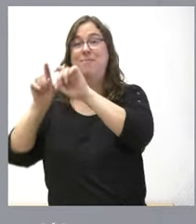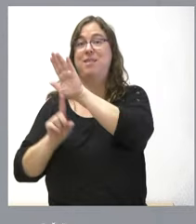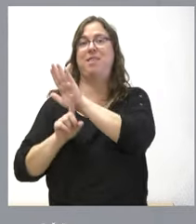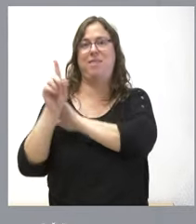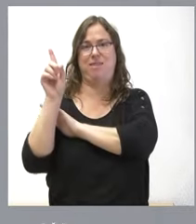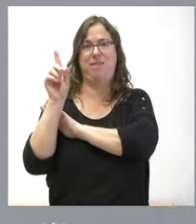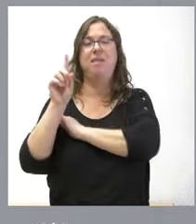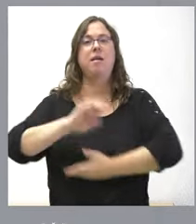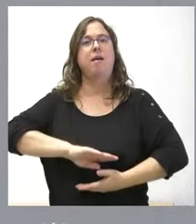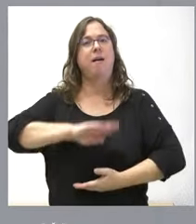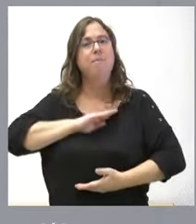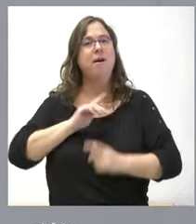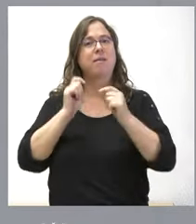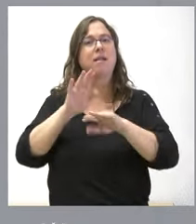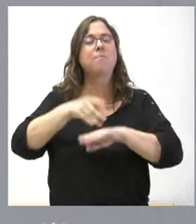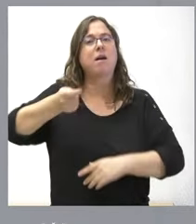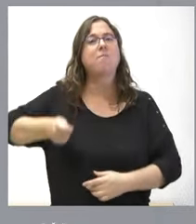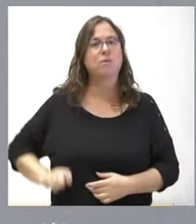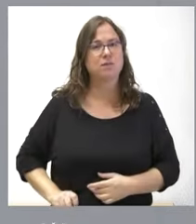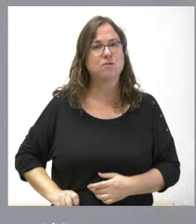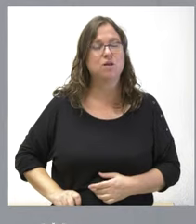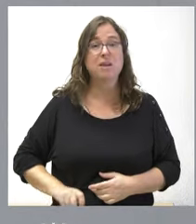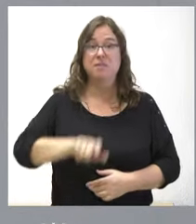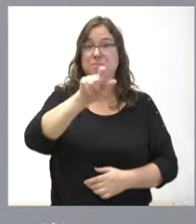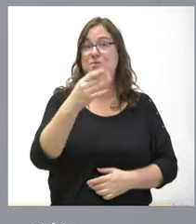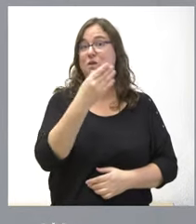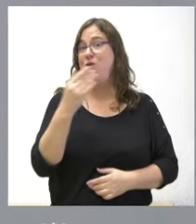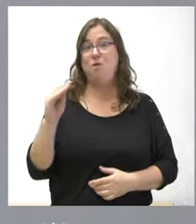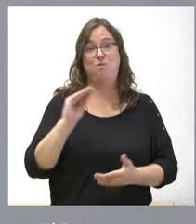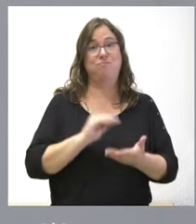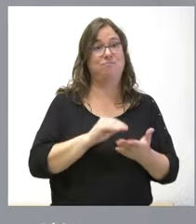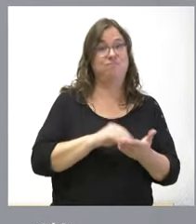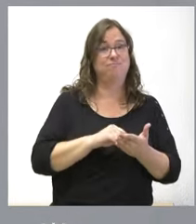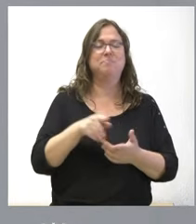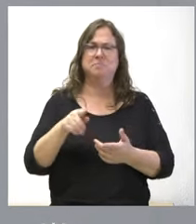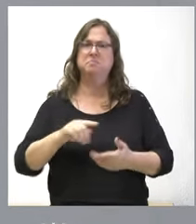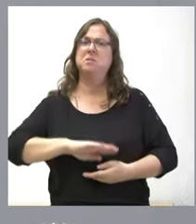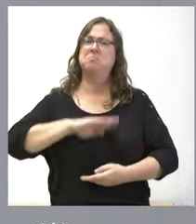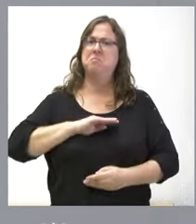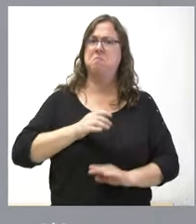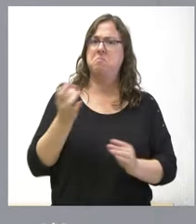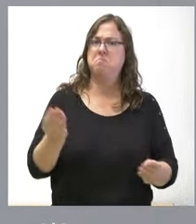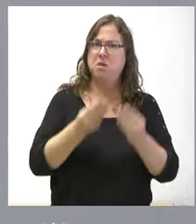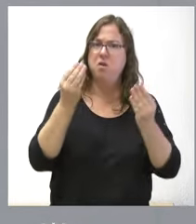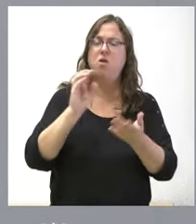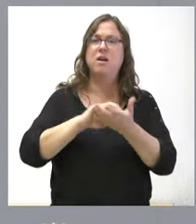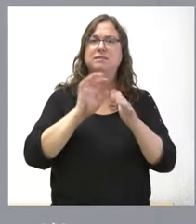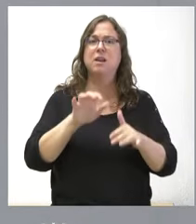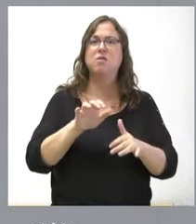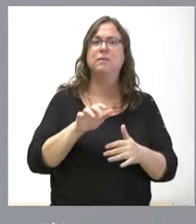la capacitación de los profesionales. Muchos jóvenes que, lógicamente, mejoran su nivel de cualificación en Castilla y León,